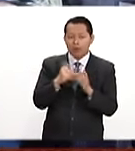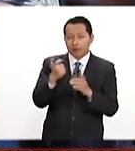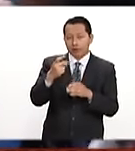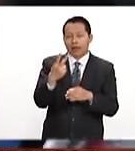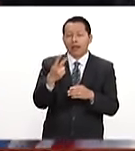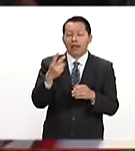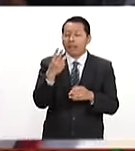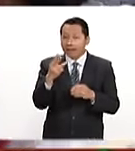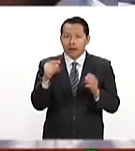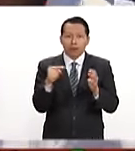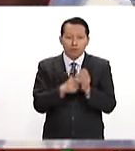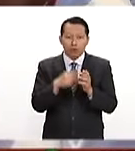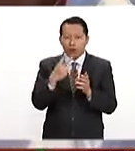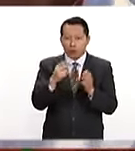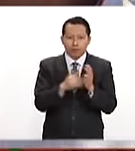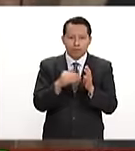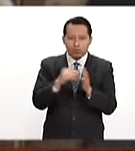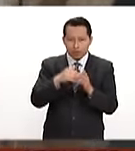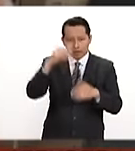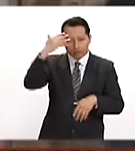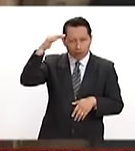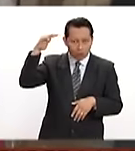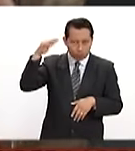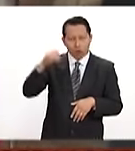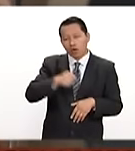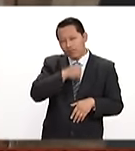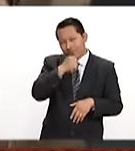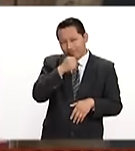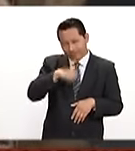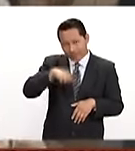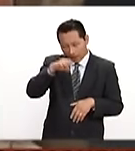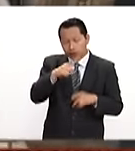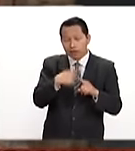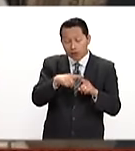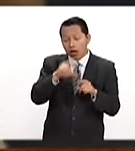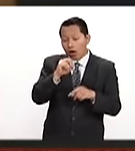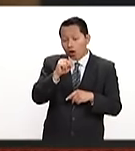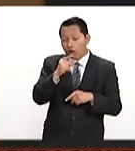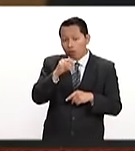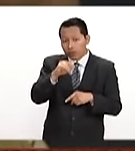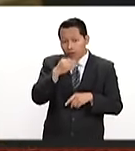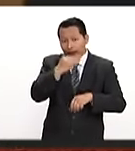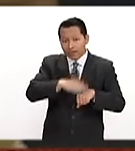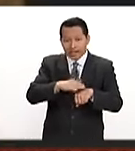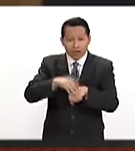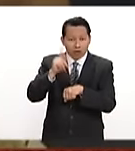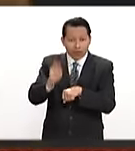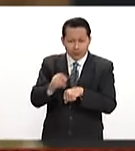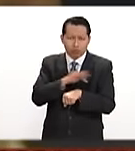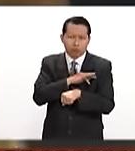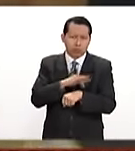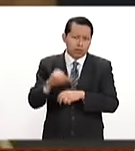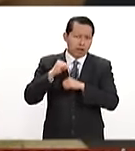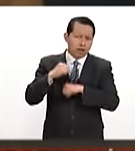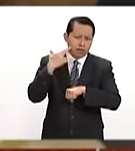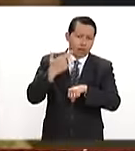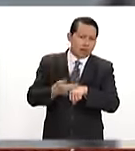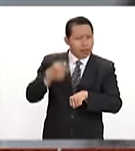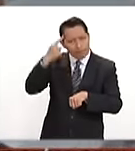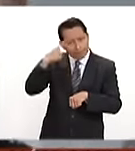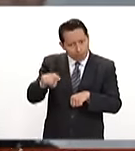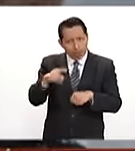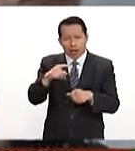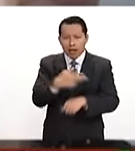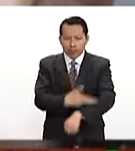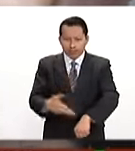.2 millones de adultos mayores. Ante este problema, la Conducef hizo un llamado para que los beneficiarios se acerquen a las autoridades para realizar el